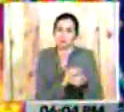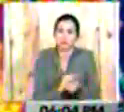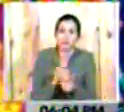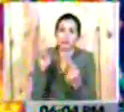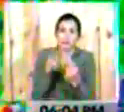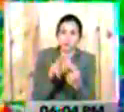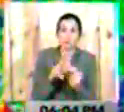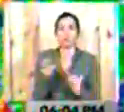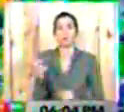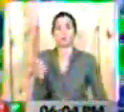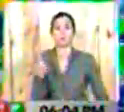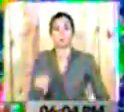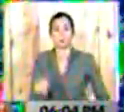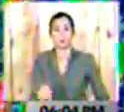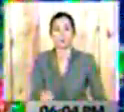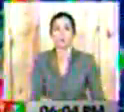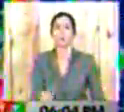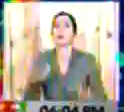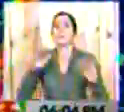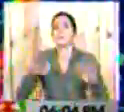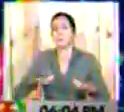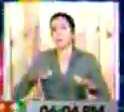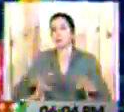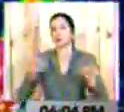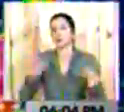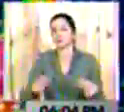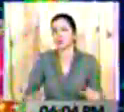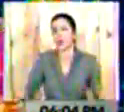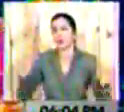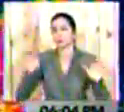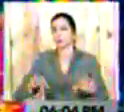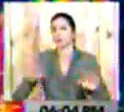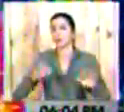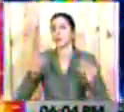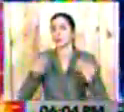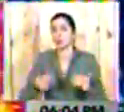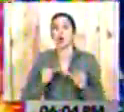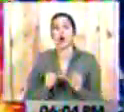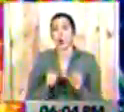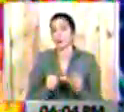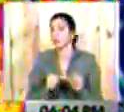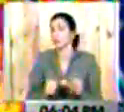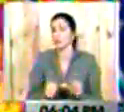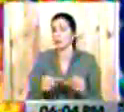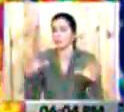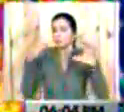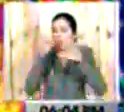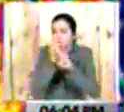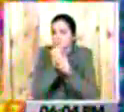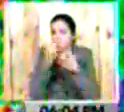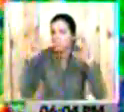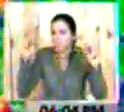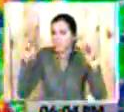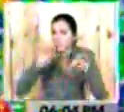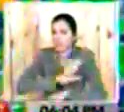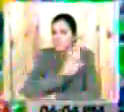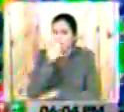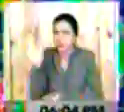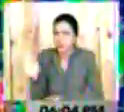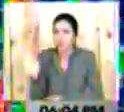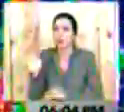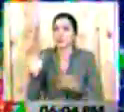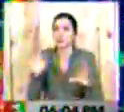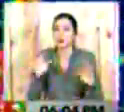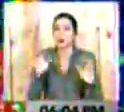bajando la intensidad de las precipitaciones pero se va a mantener nublado con lluvias de tipo débiles de una